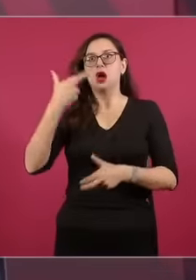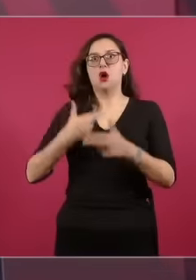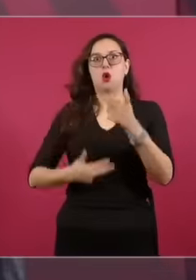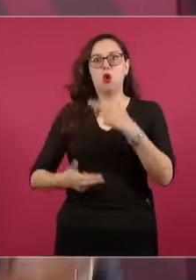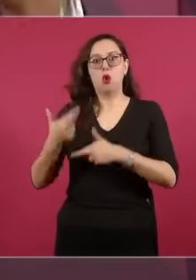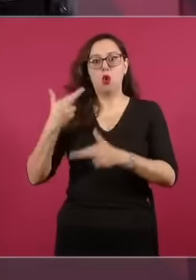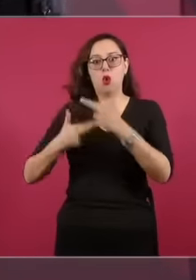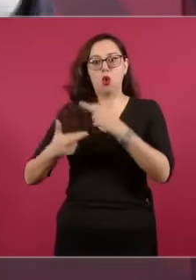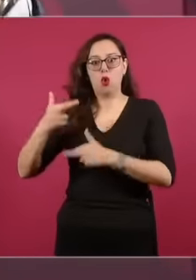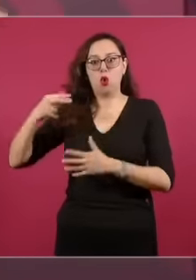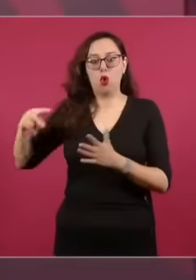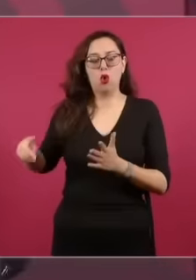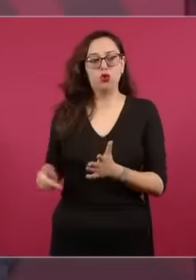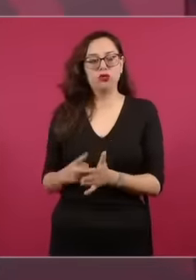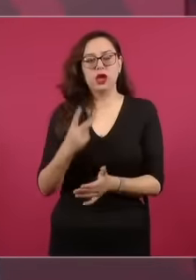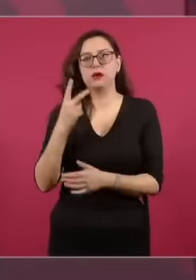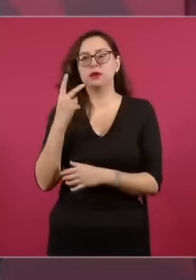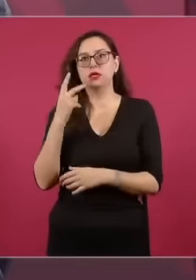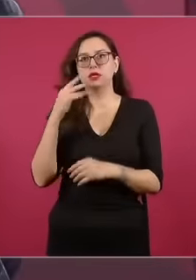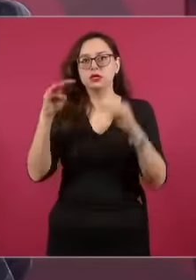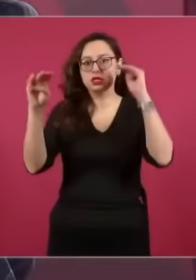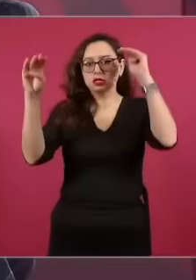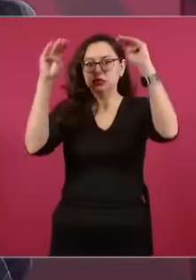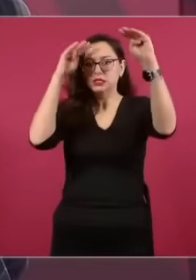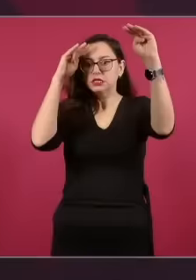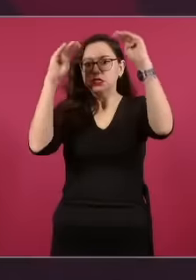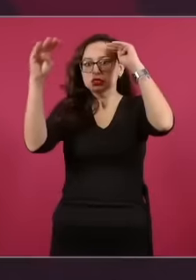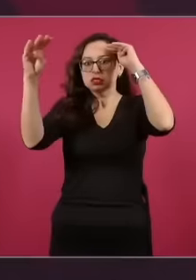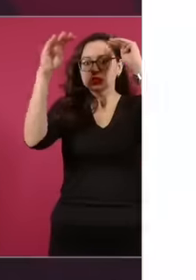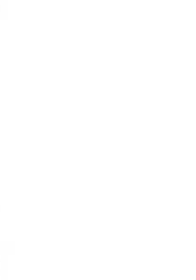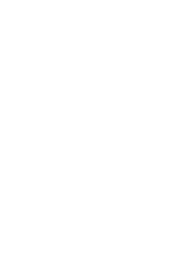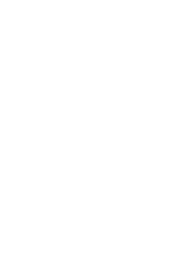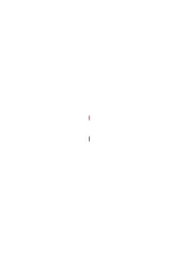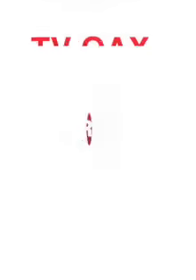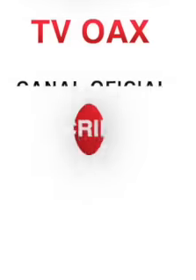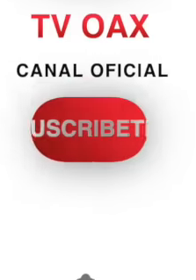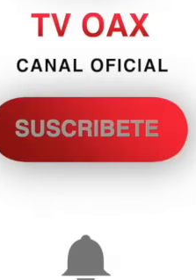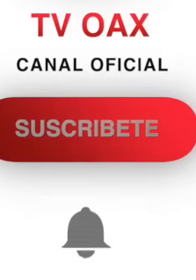como dicen los intelectuales